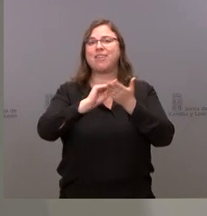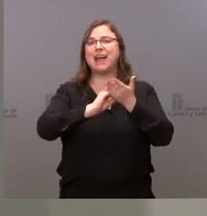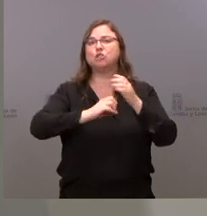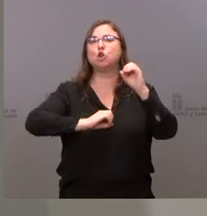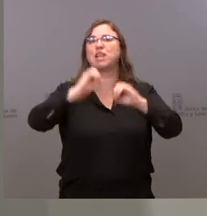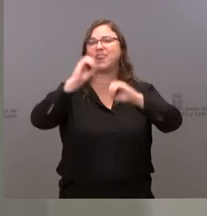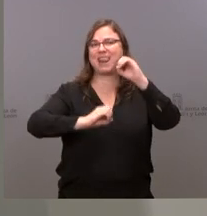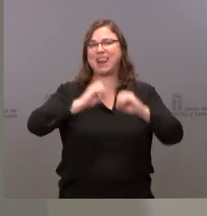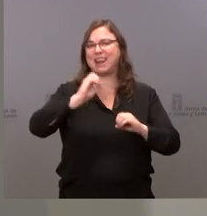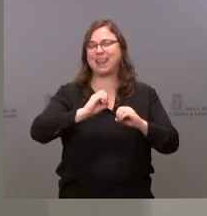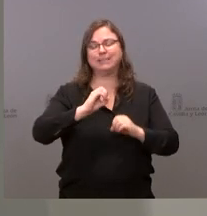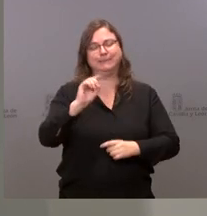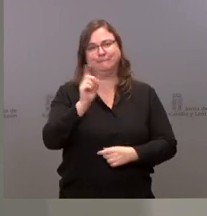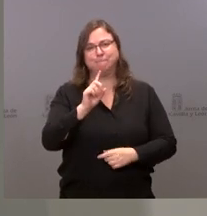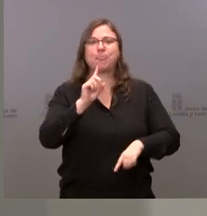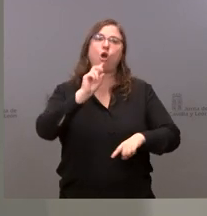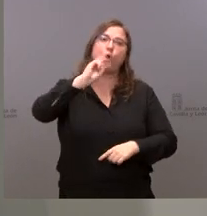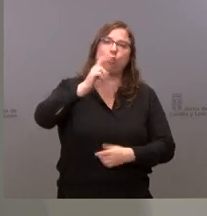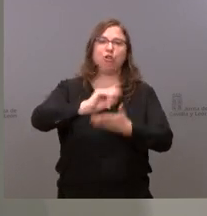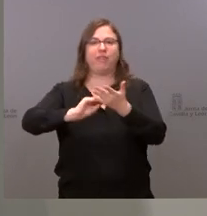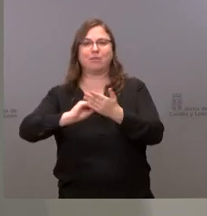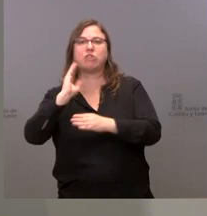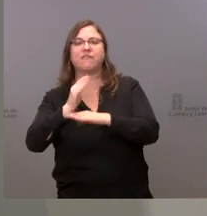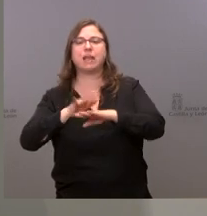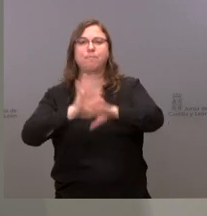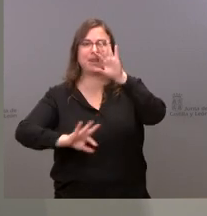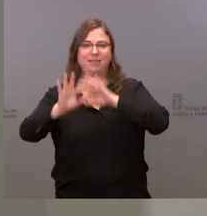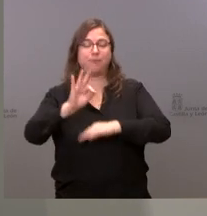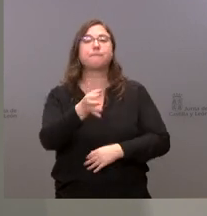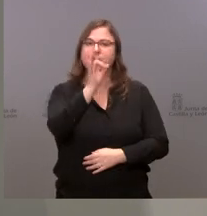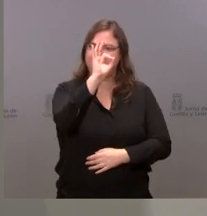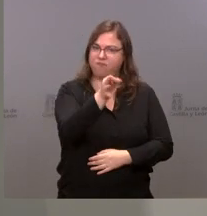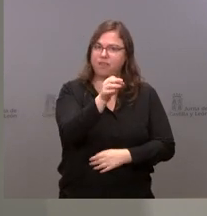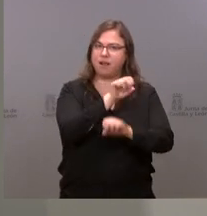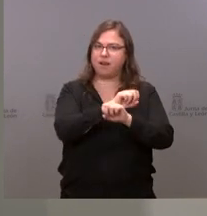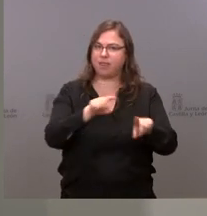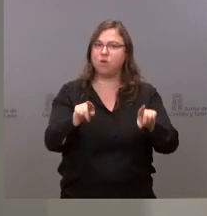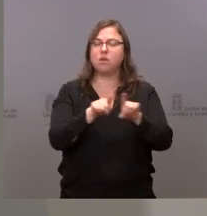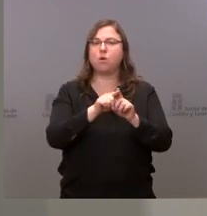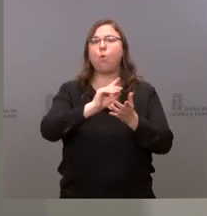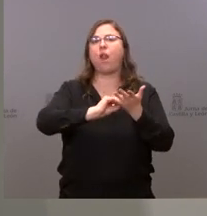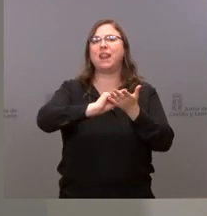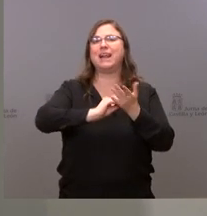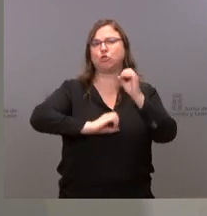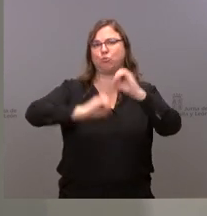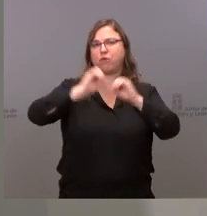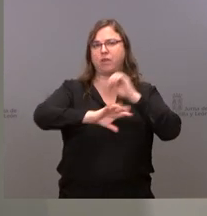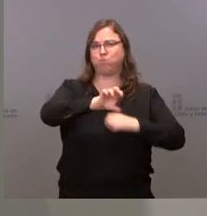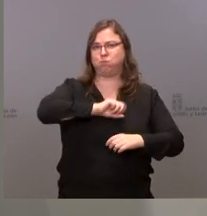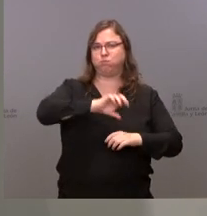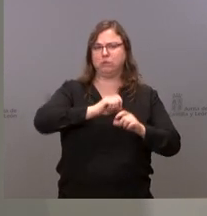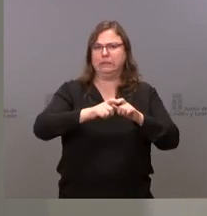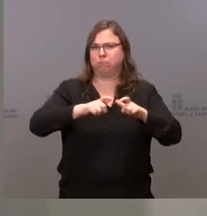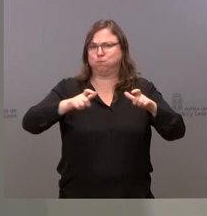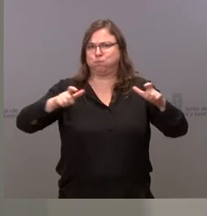únicos a tener en cuenta la toma de decisiones. Es verdad, como usted señala, que los datos de incidencia son particularmente altos,